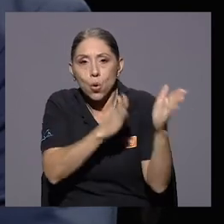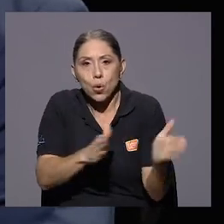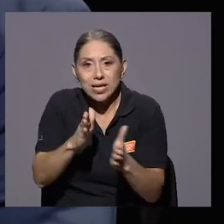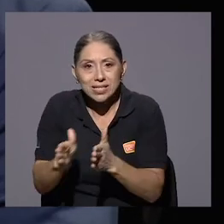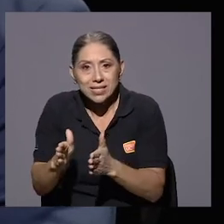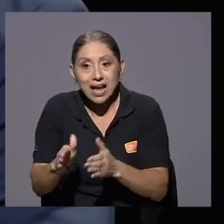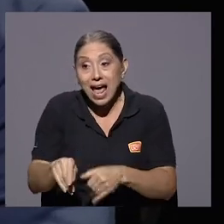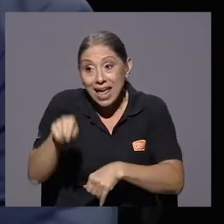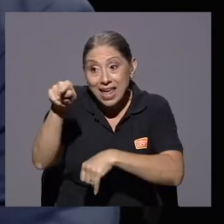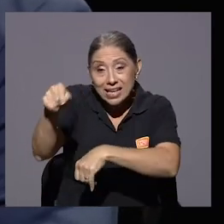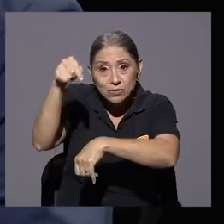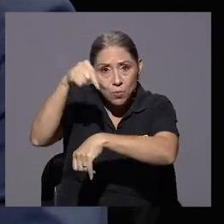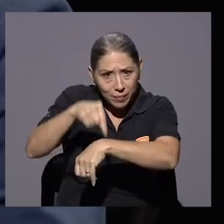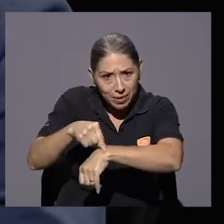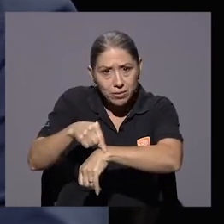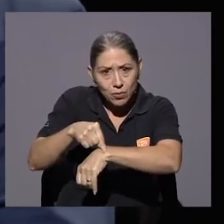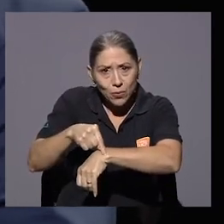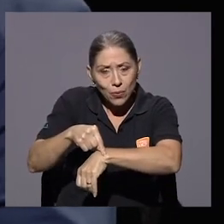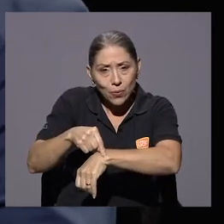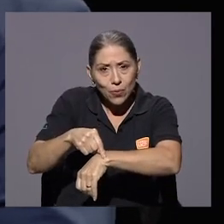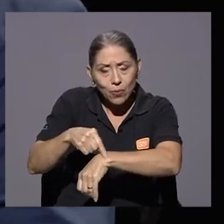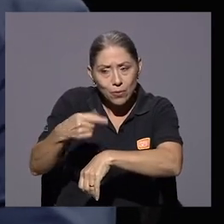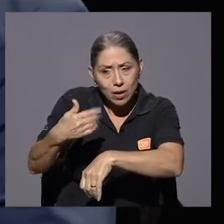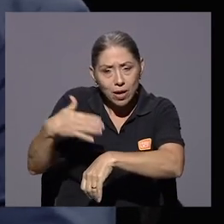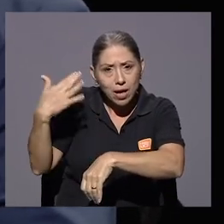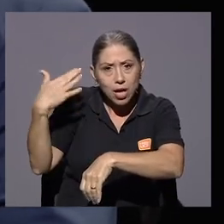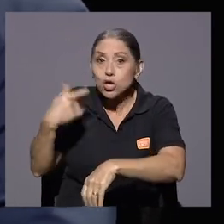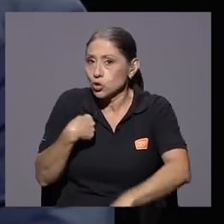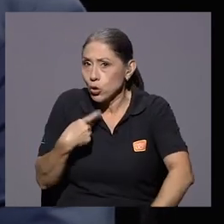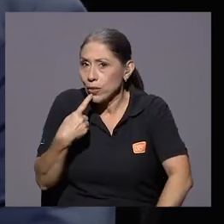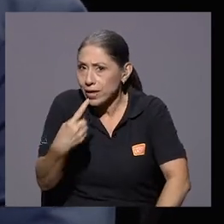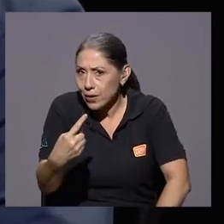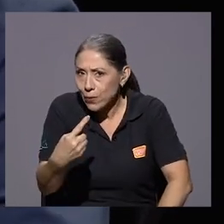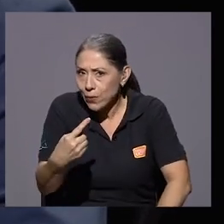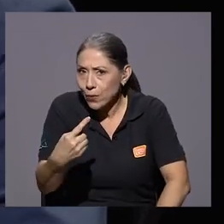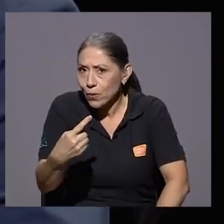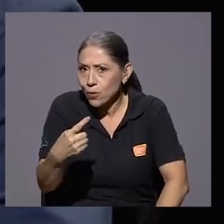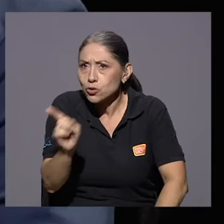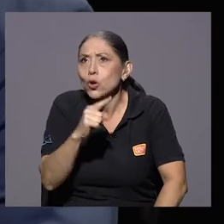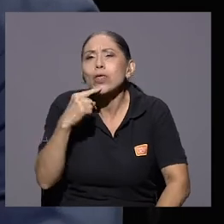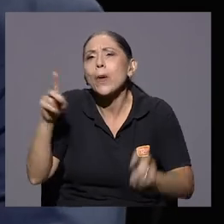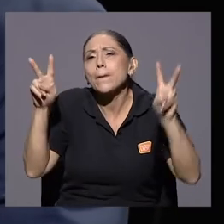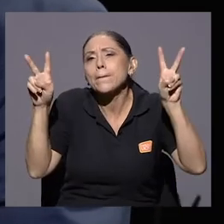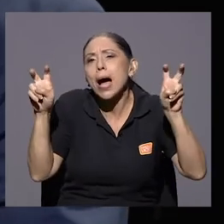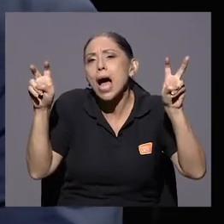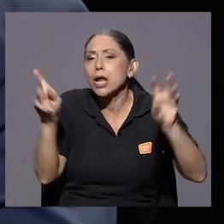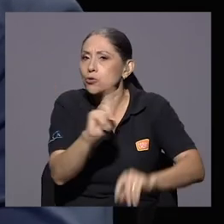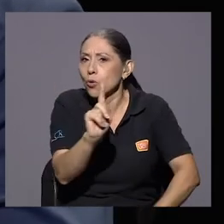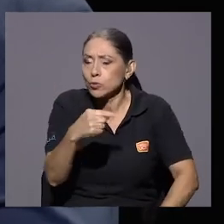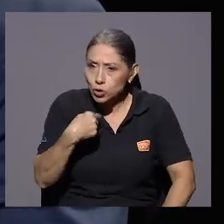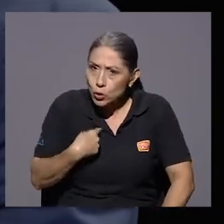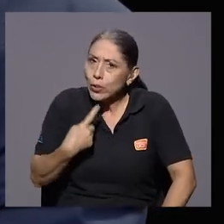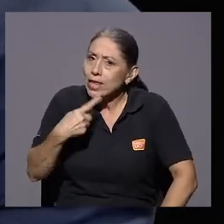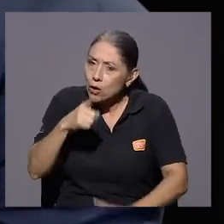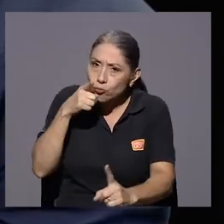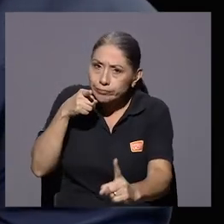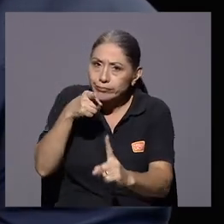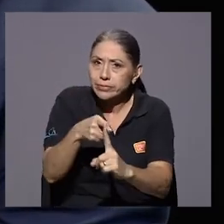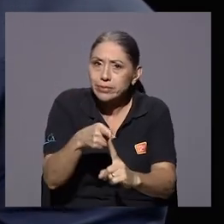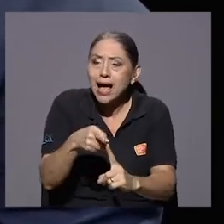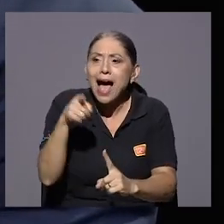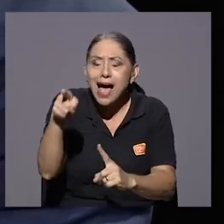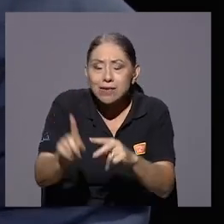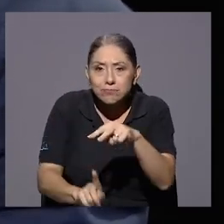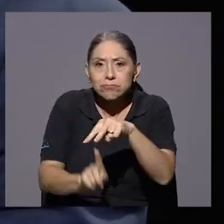señalo, no digo una aparente, yo sí digo una red que favoreció a